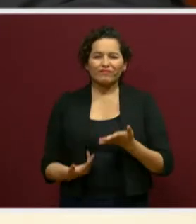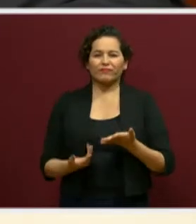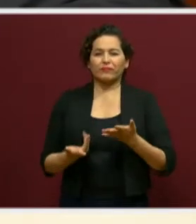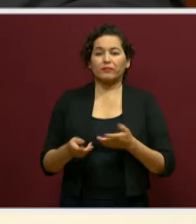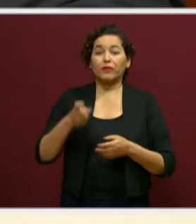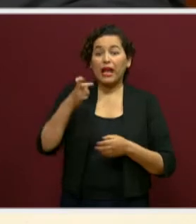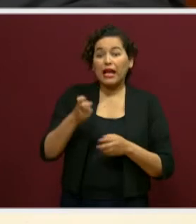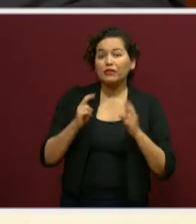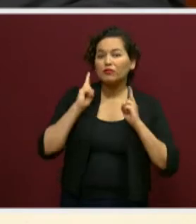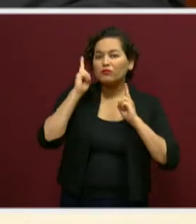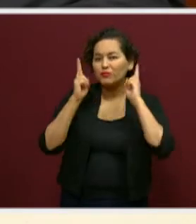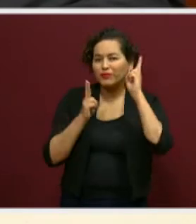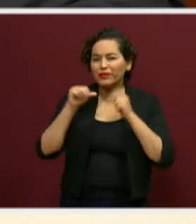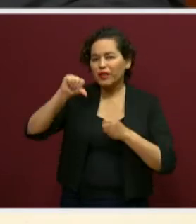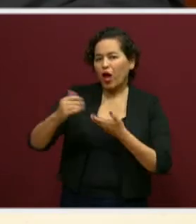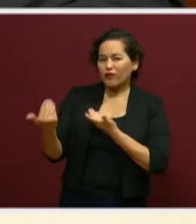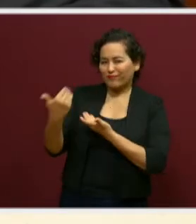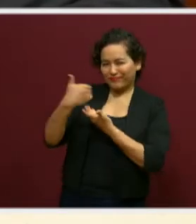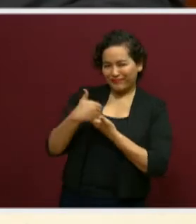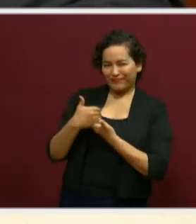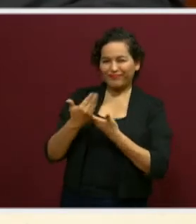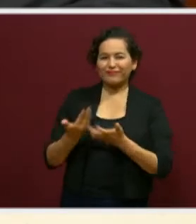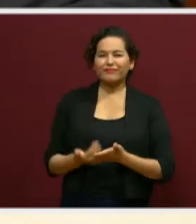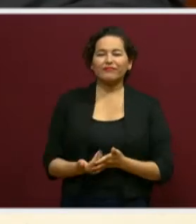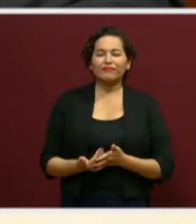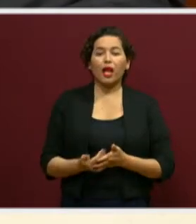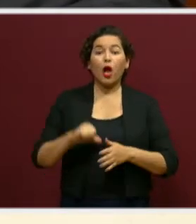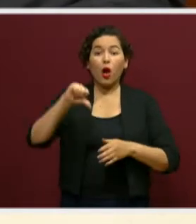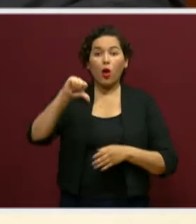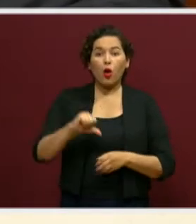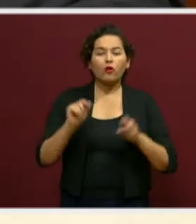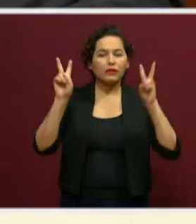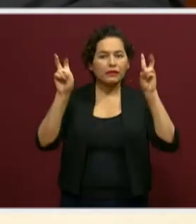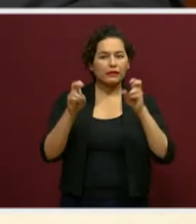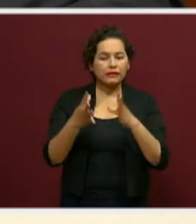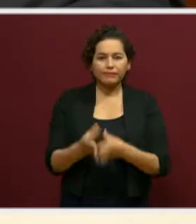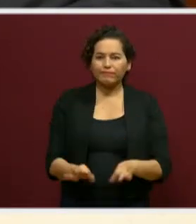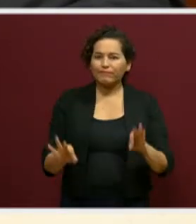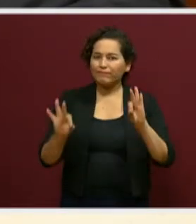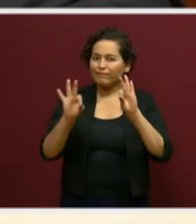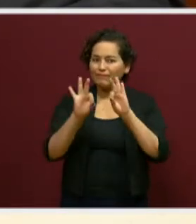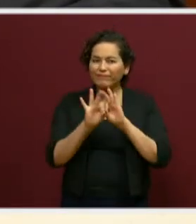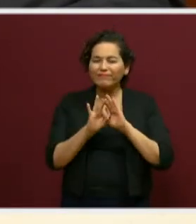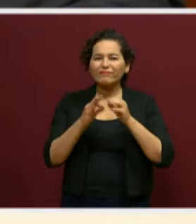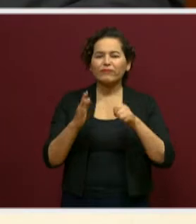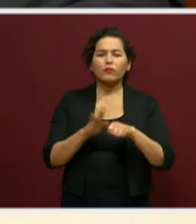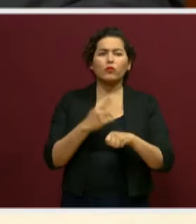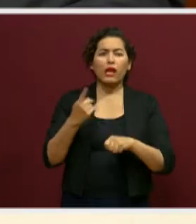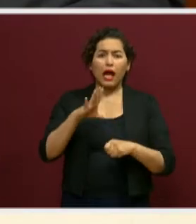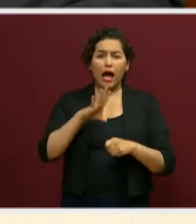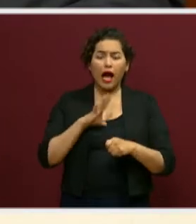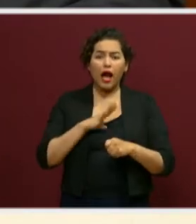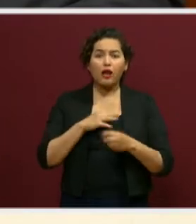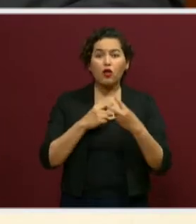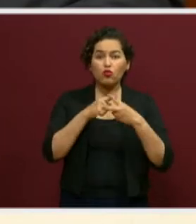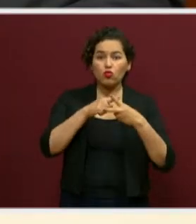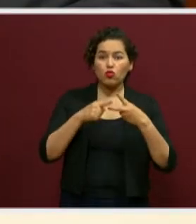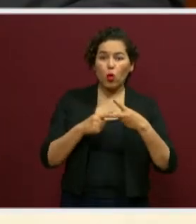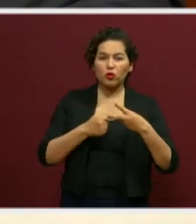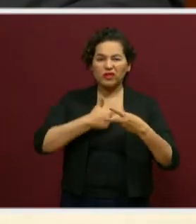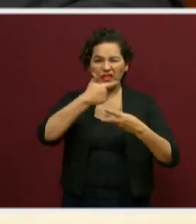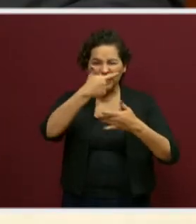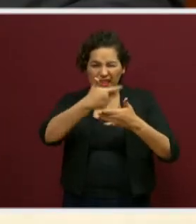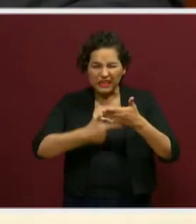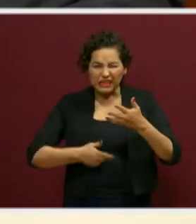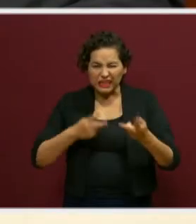visita el día de hoy. Y vamos a abordar un tema muy importante porque se aplicaron dos encuestas para directivos